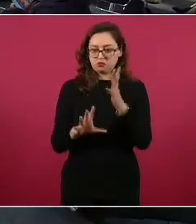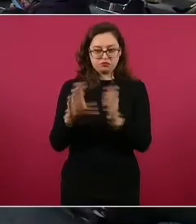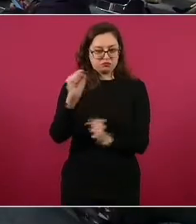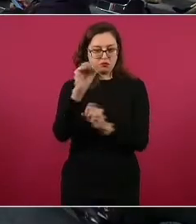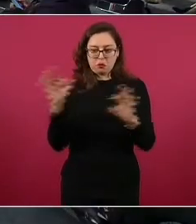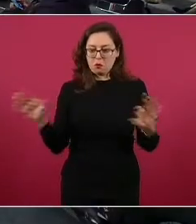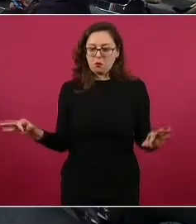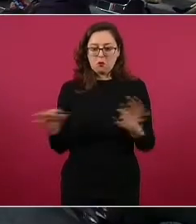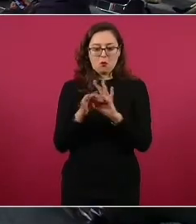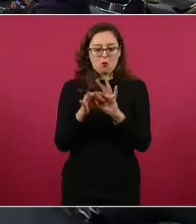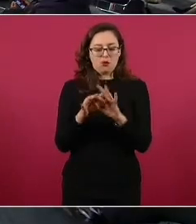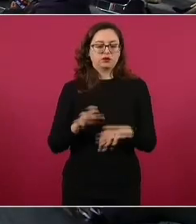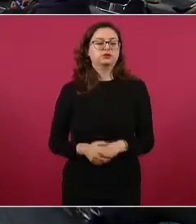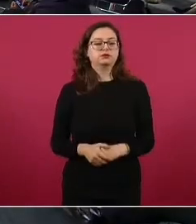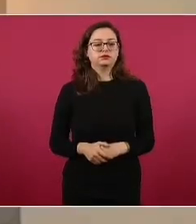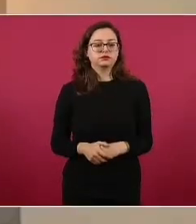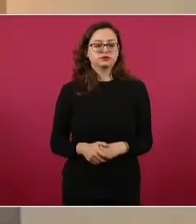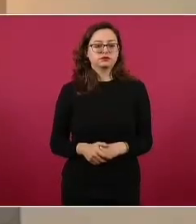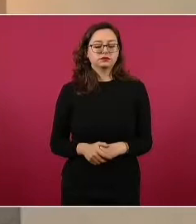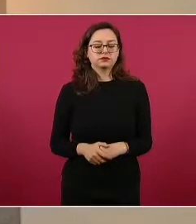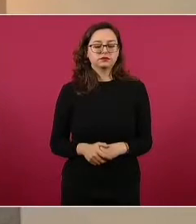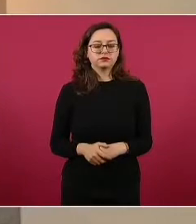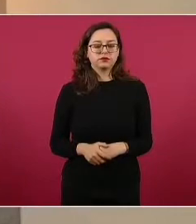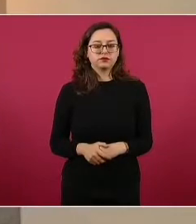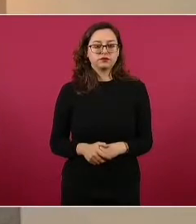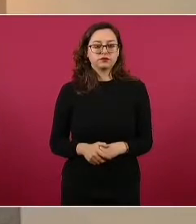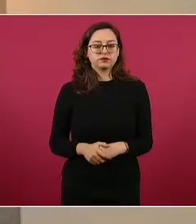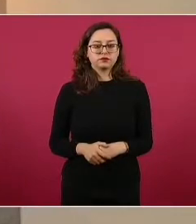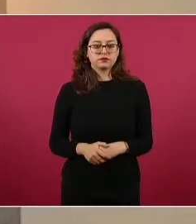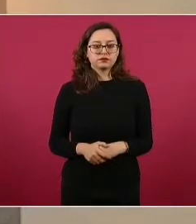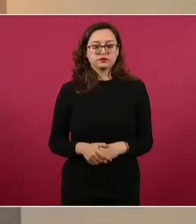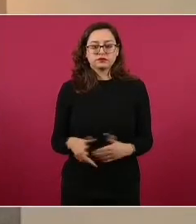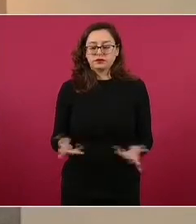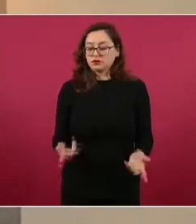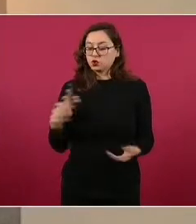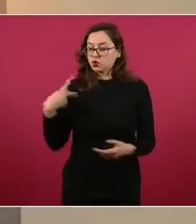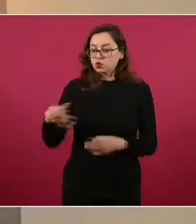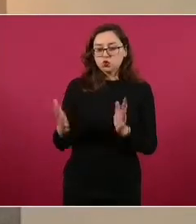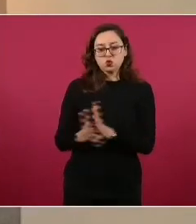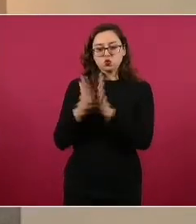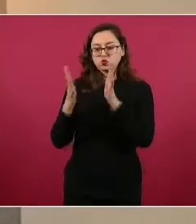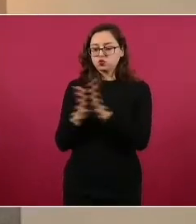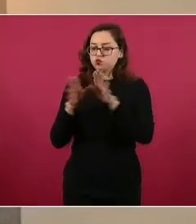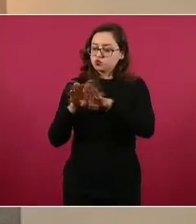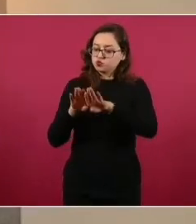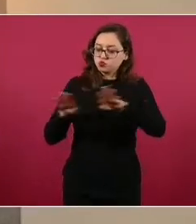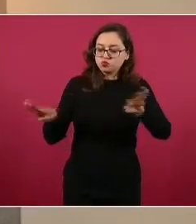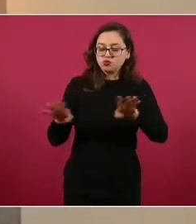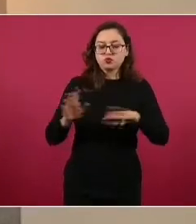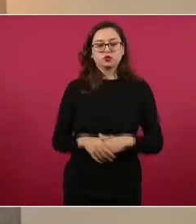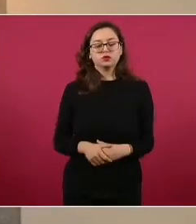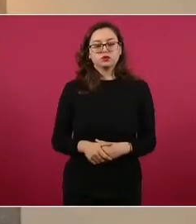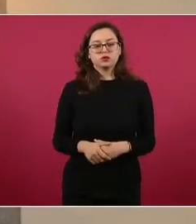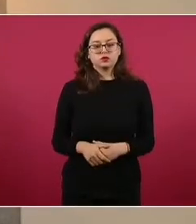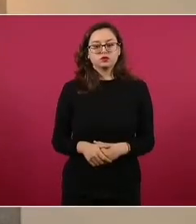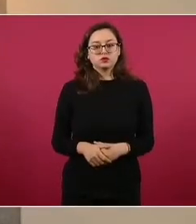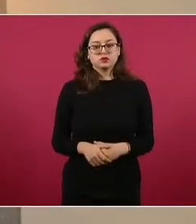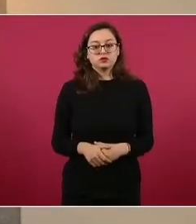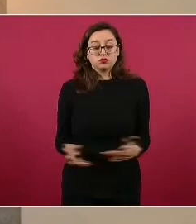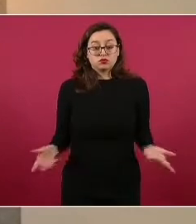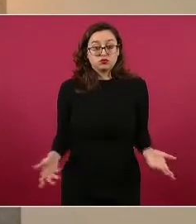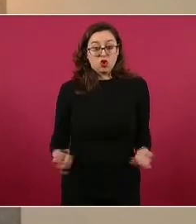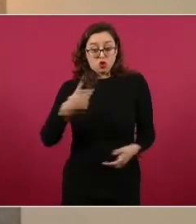en pleno ejercicio de sus procesos democráticos. Yo no fui impuesto,